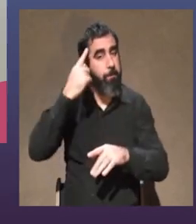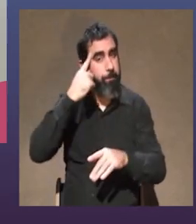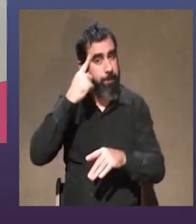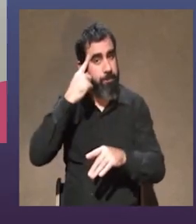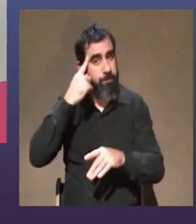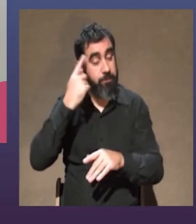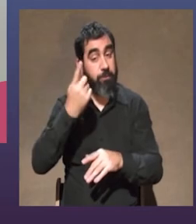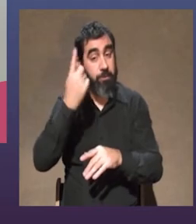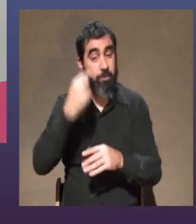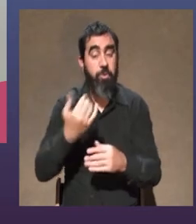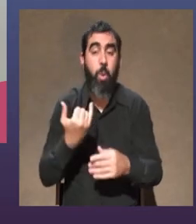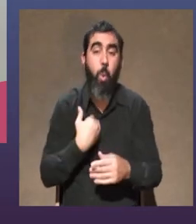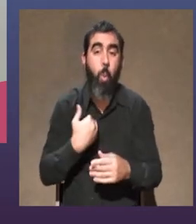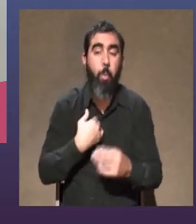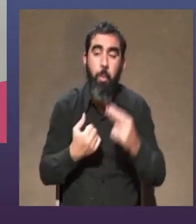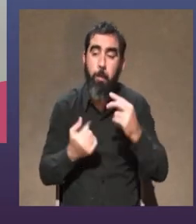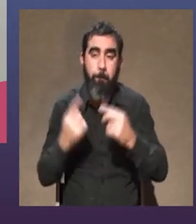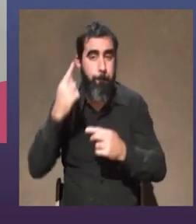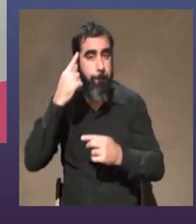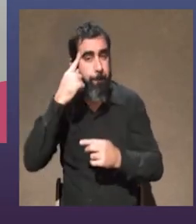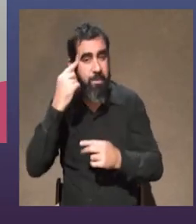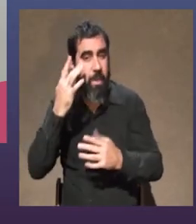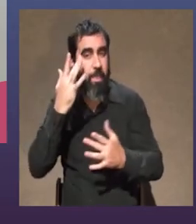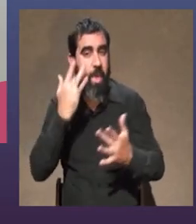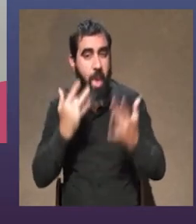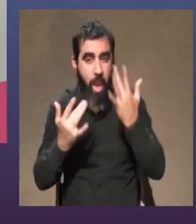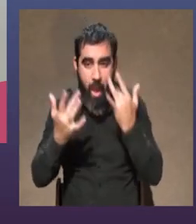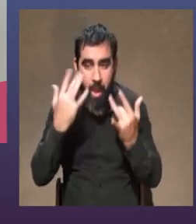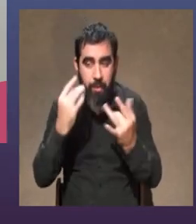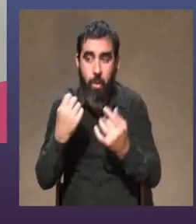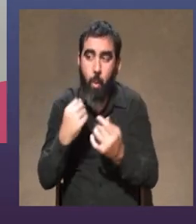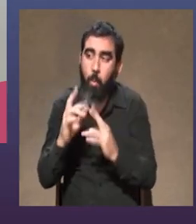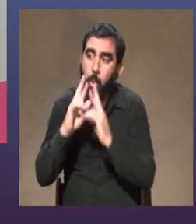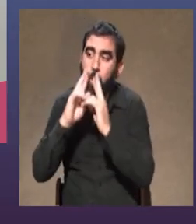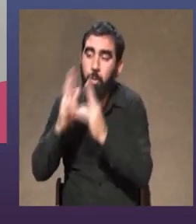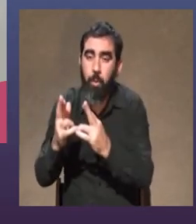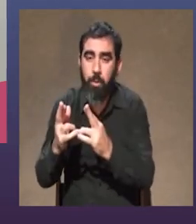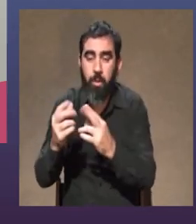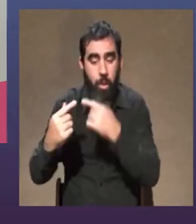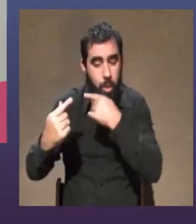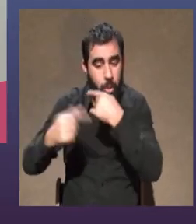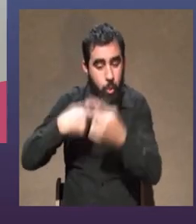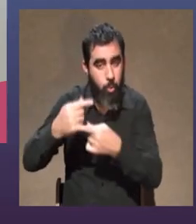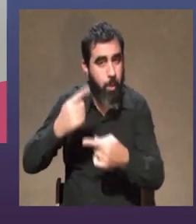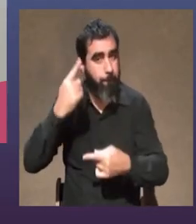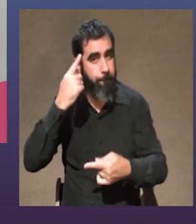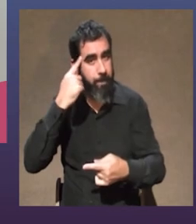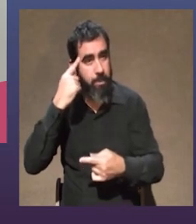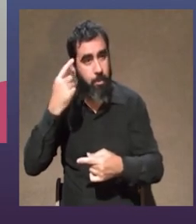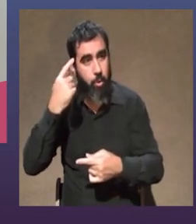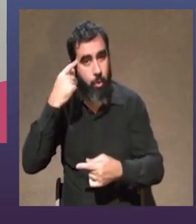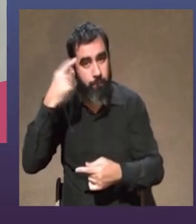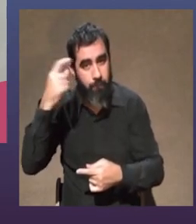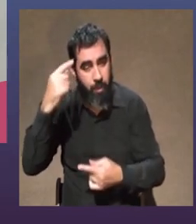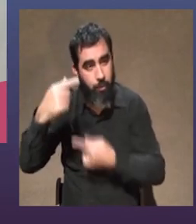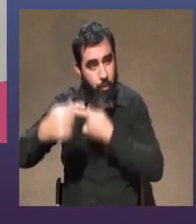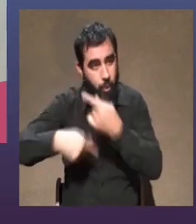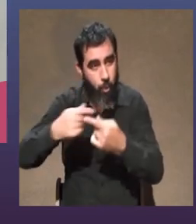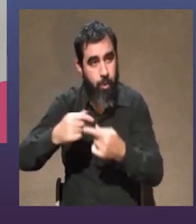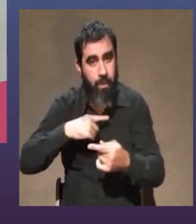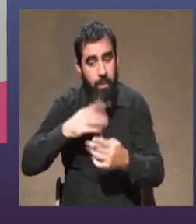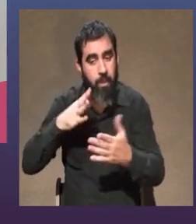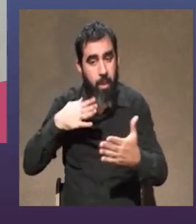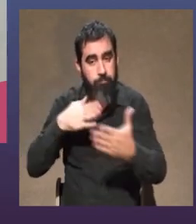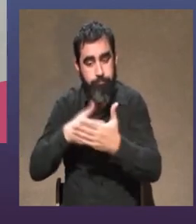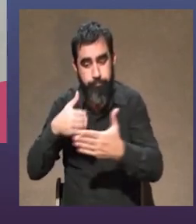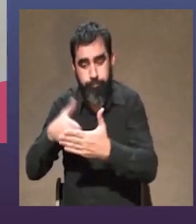cómo pensar artísticamente cómo dar una respuesta cómo seguir pensando cómo seguir creando con las obstrucciones que tenemos